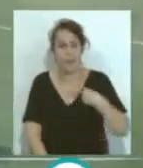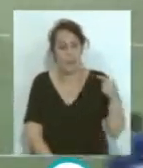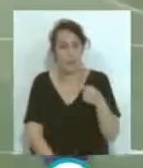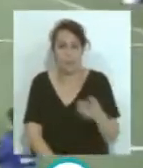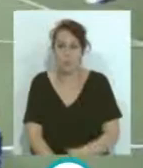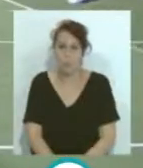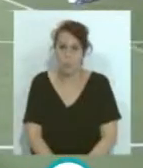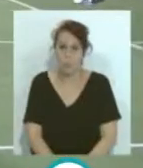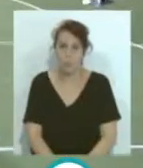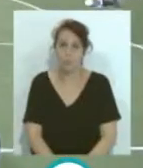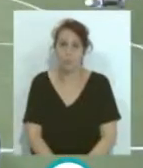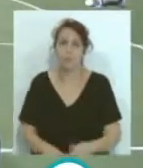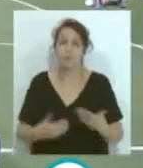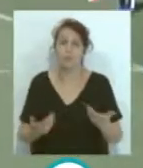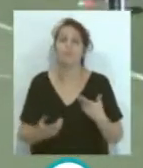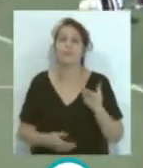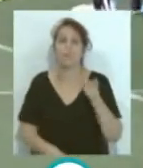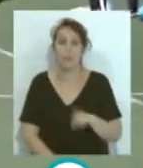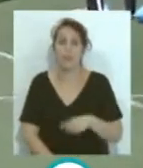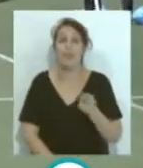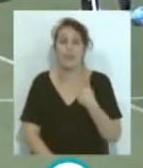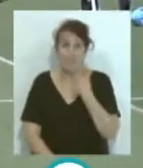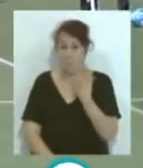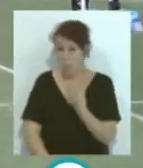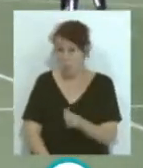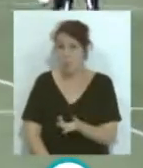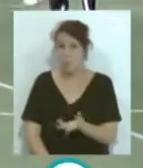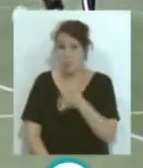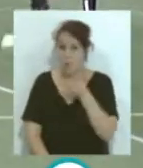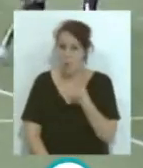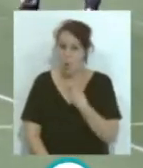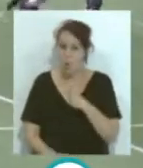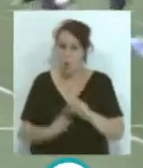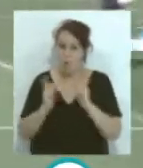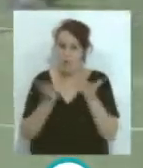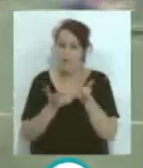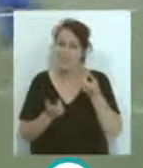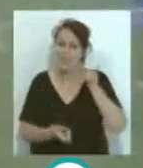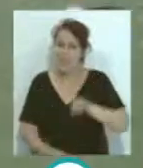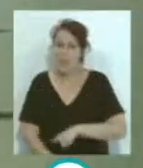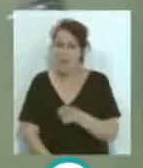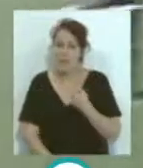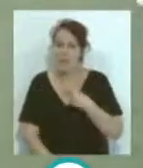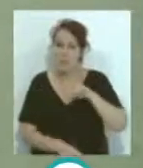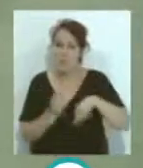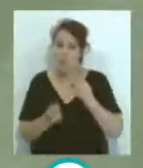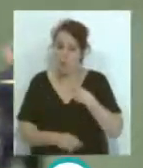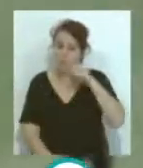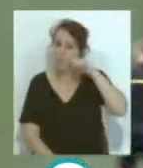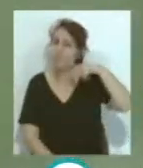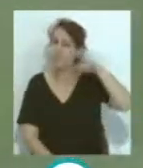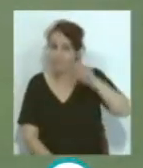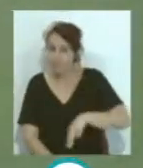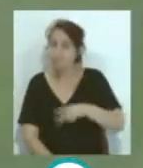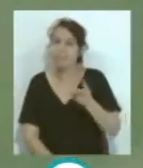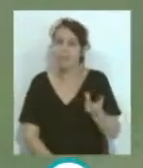No, por eso digo que... también dice mucho... ...porque la plantilla después también reconoce... ...hay diálogo